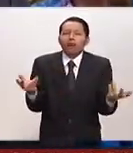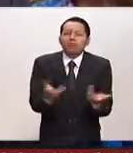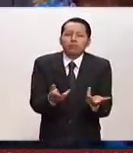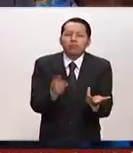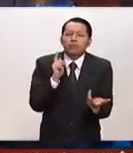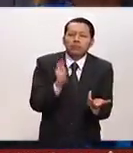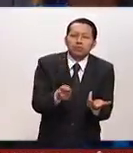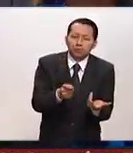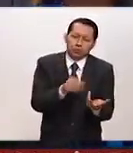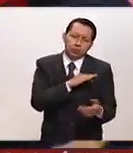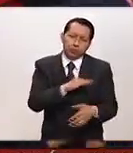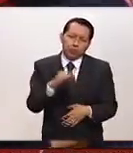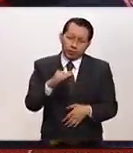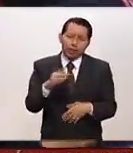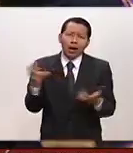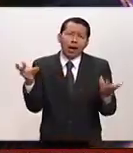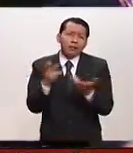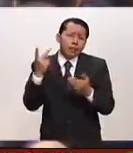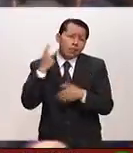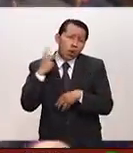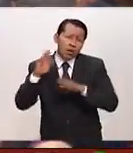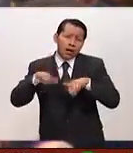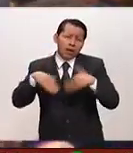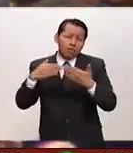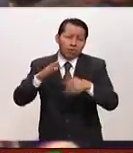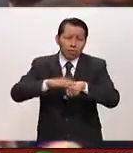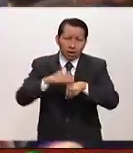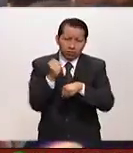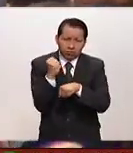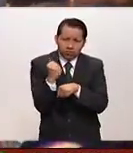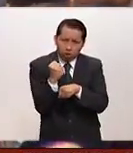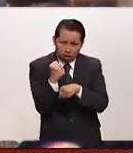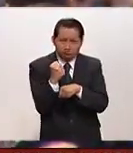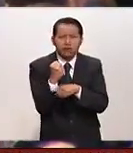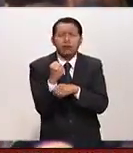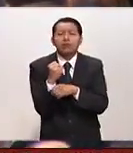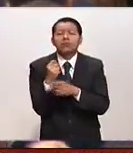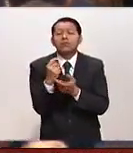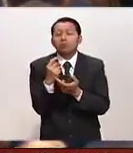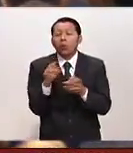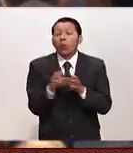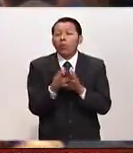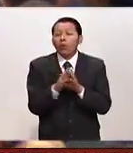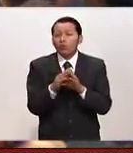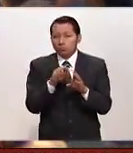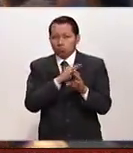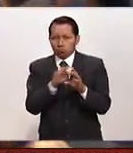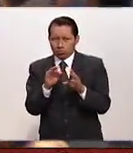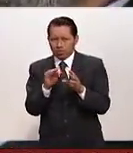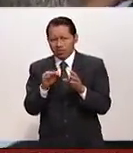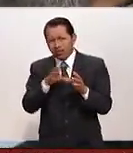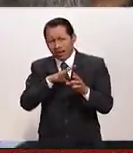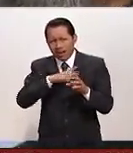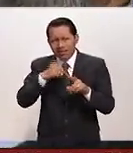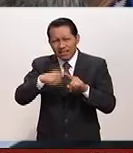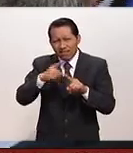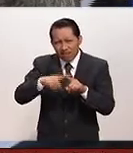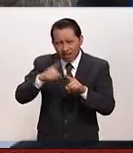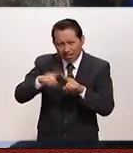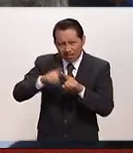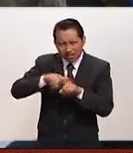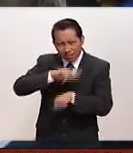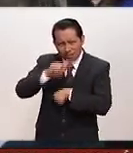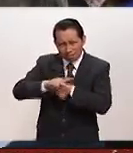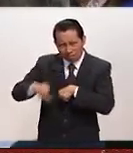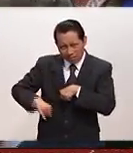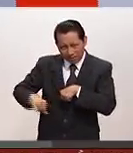de generar política, una política exterior mucho más agresiva, una política exterior que coordine realmente todos los intereses del país en